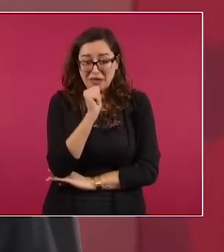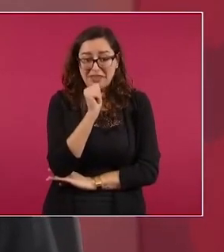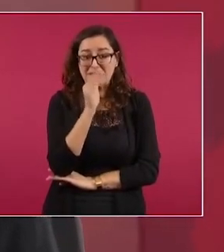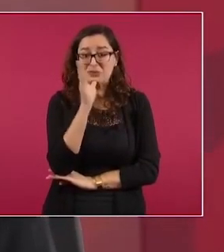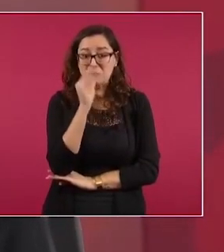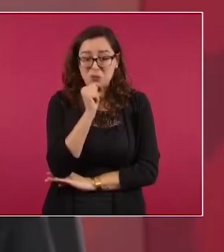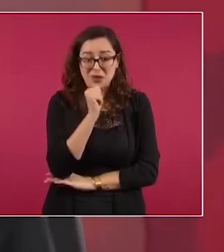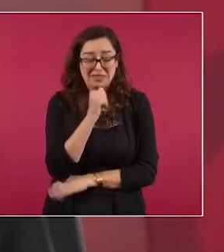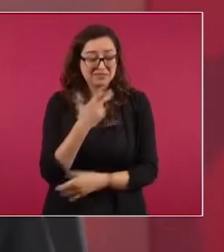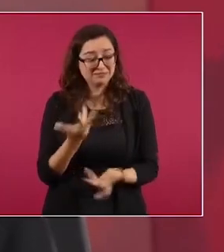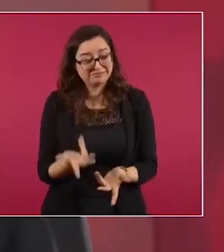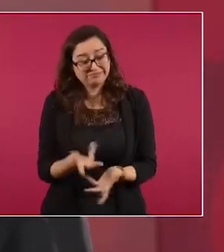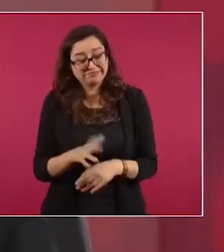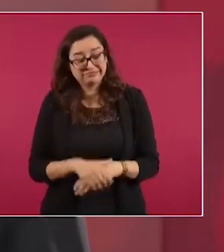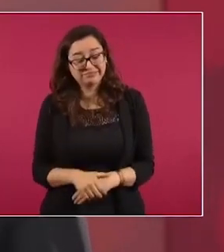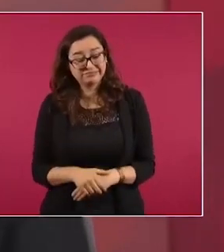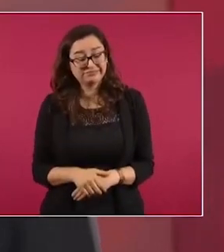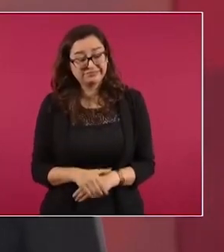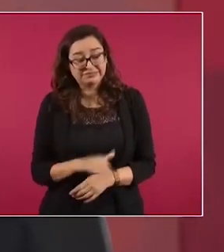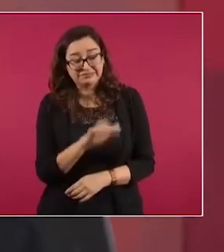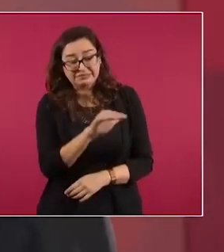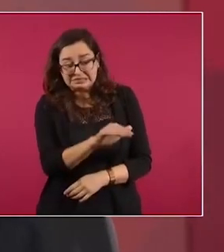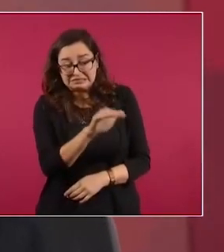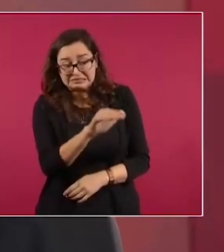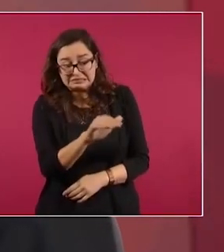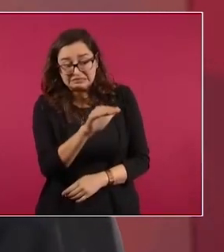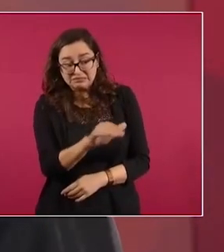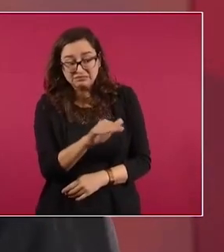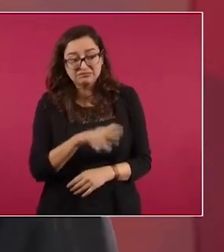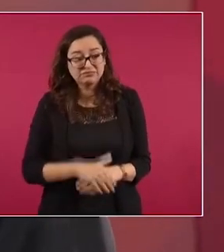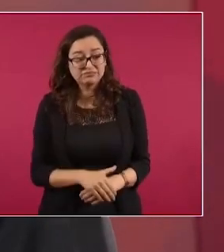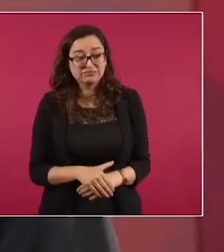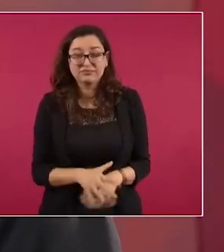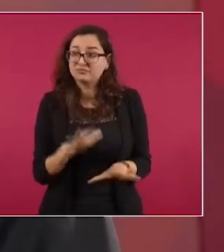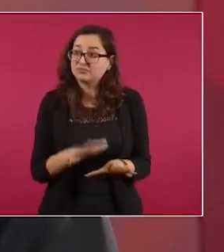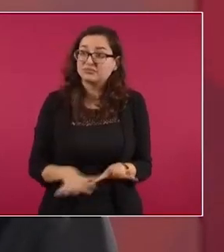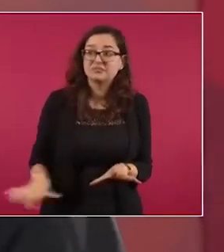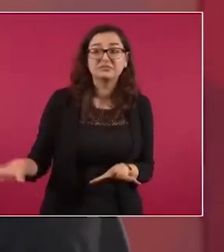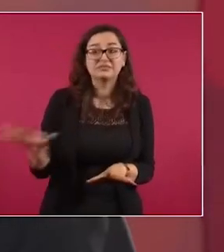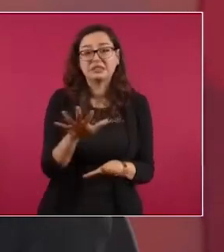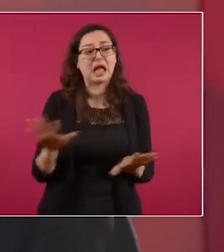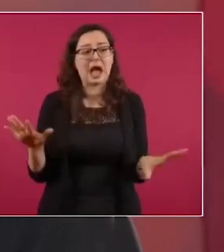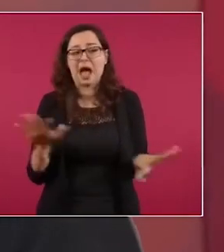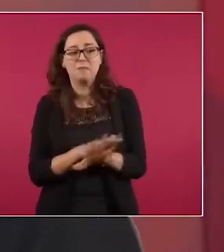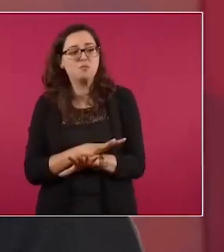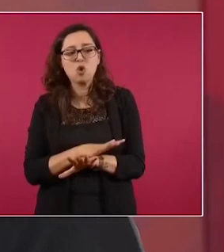Pero no quieren aceptar de que ya hay otra realidad.